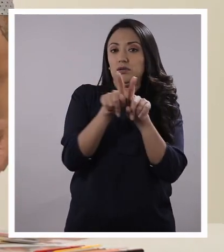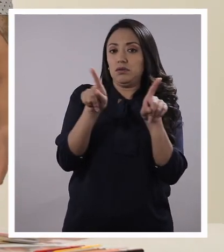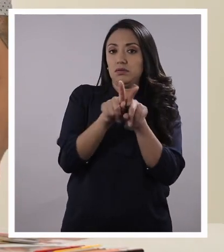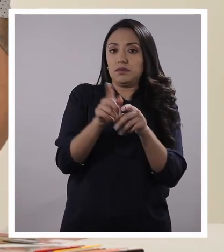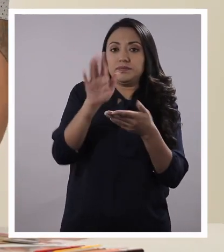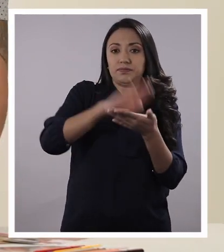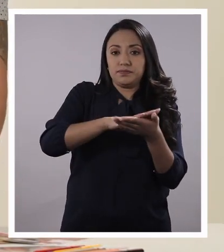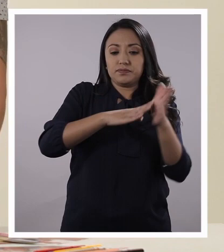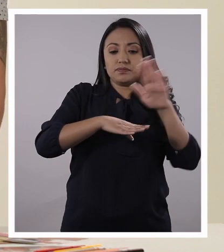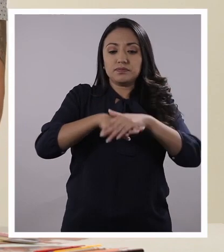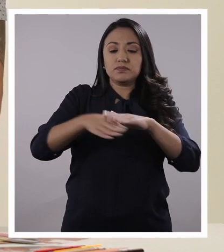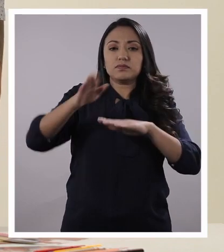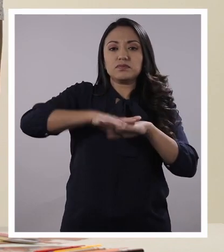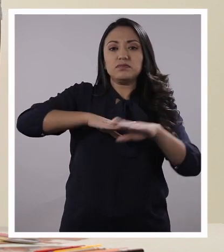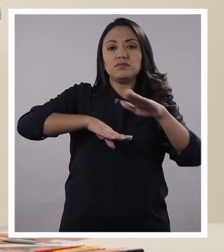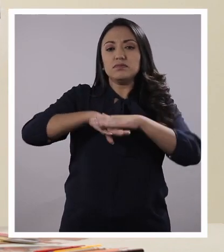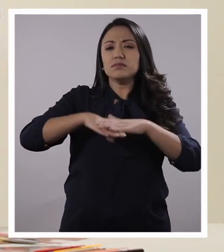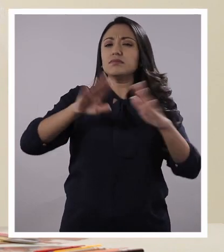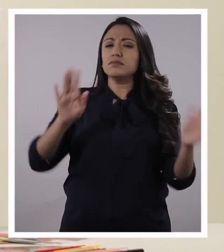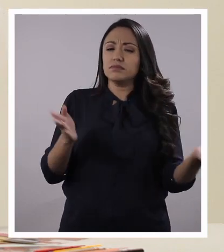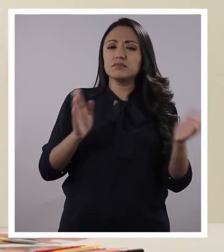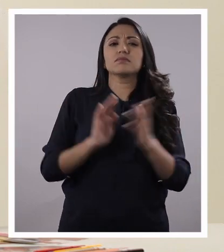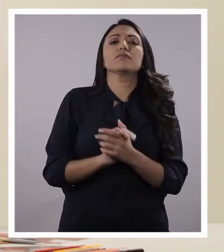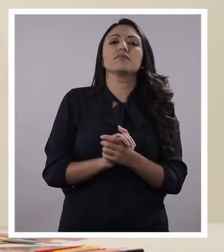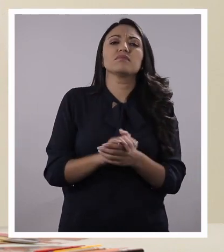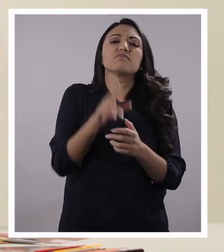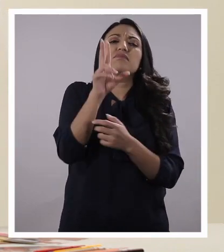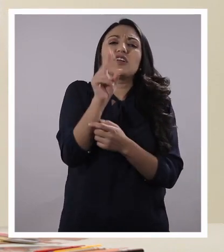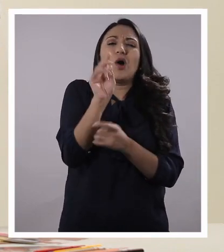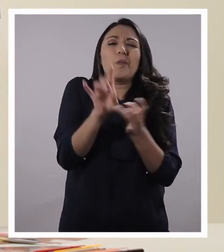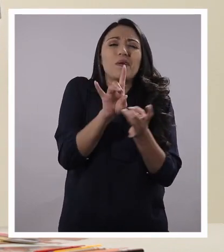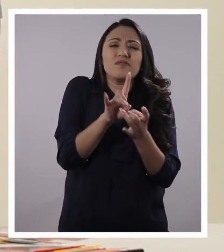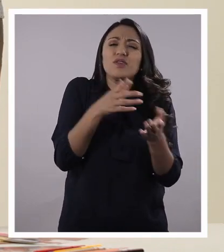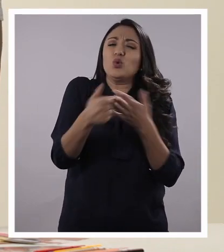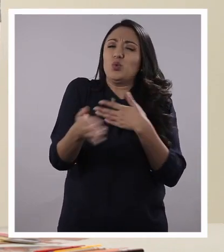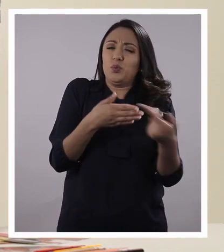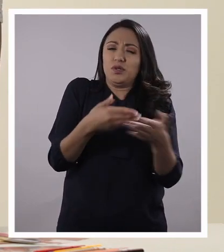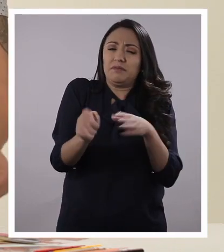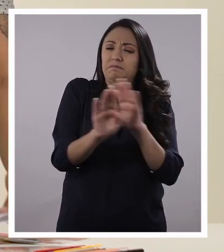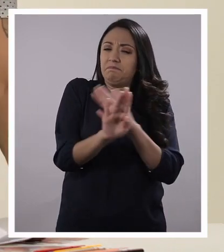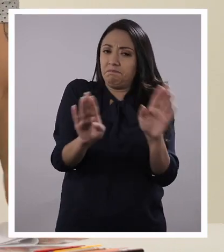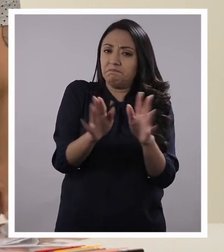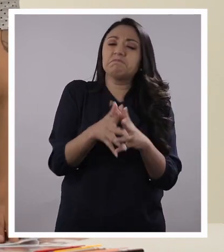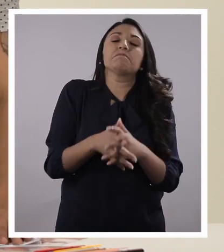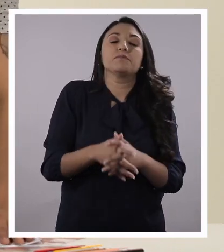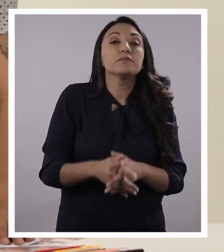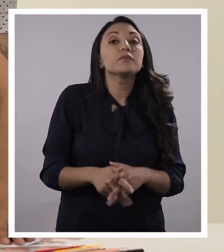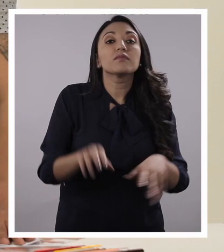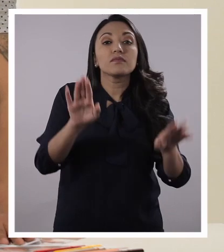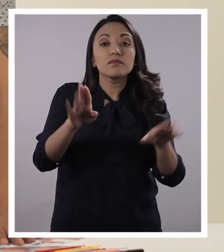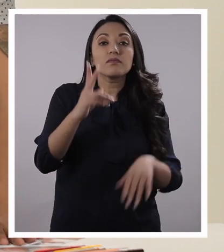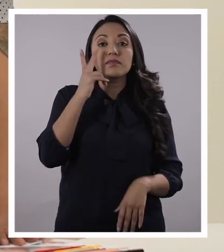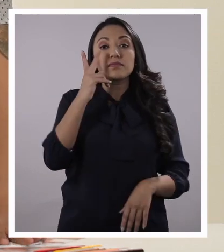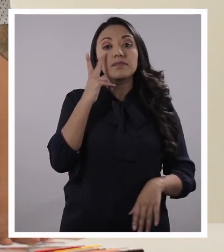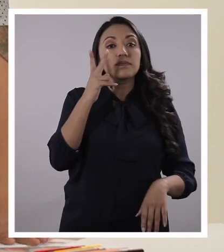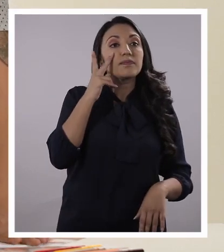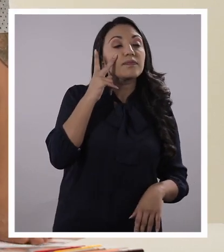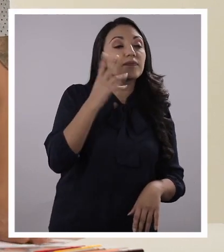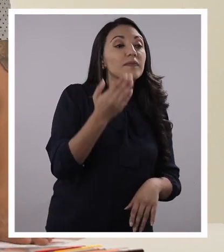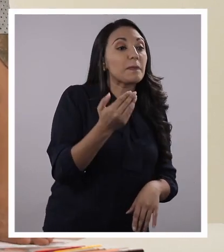partes Tiene que ser totalmente igual. Sí, puede ser. No importa. Si es que no nos sale perfecto, no te preocupes. Ya. bien. Y mira, Panchito.